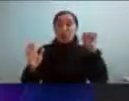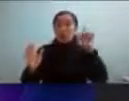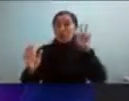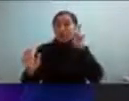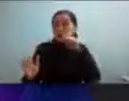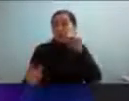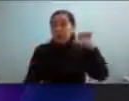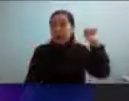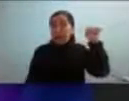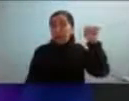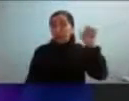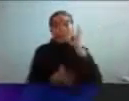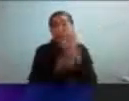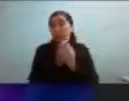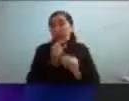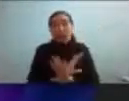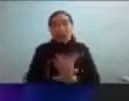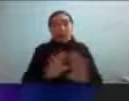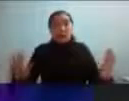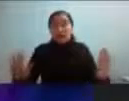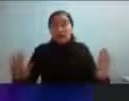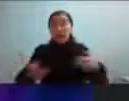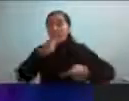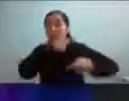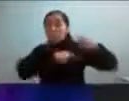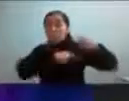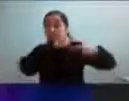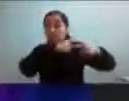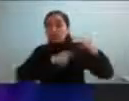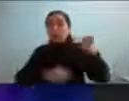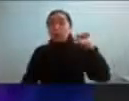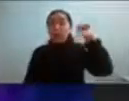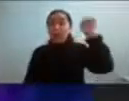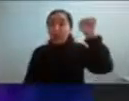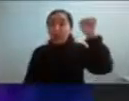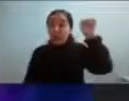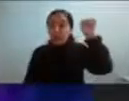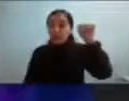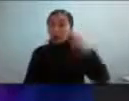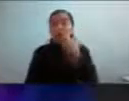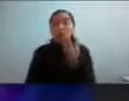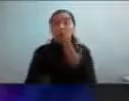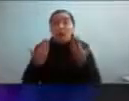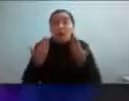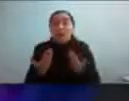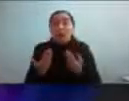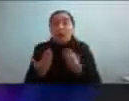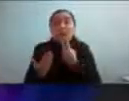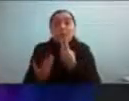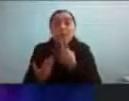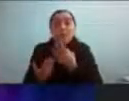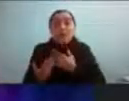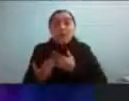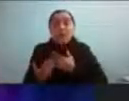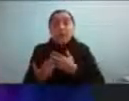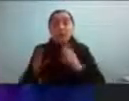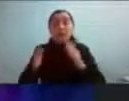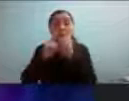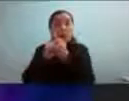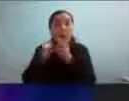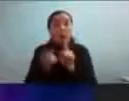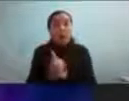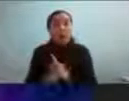en la historia del autismo estamos en un momento digamos donde estamos digamos viviendo unos cambios que son muy interesantes y que seguramente